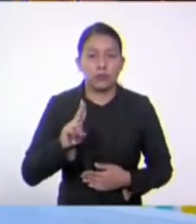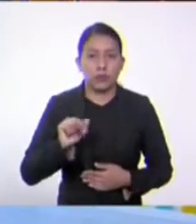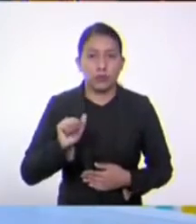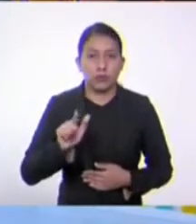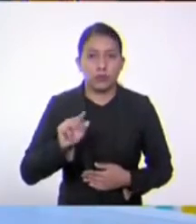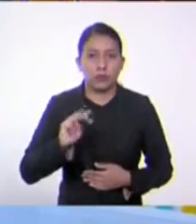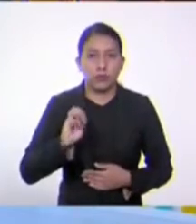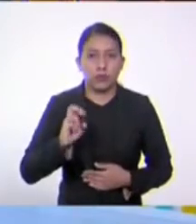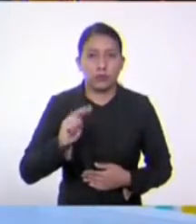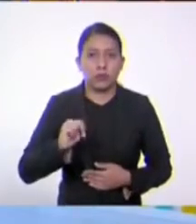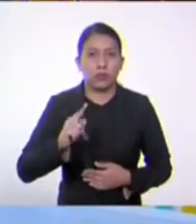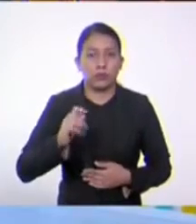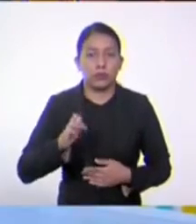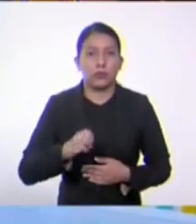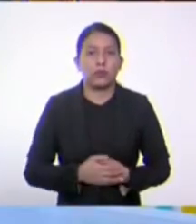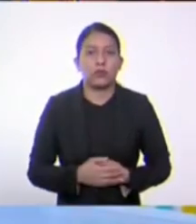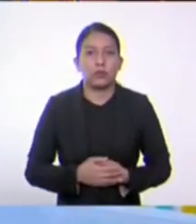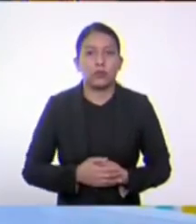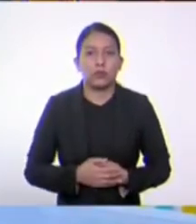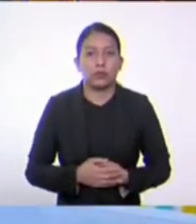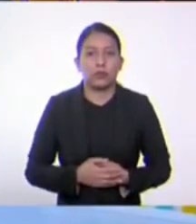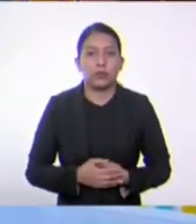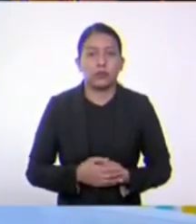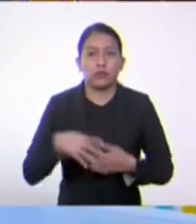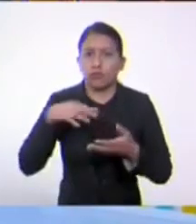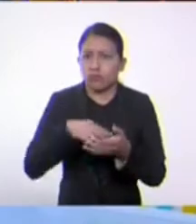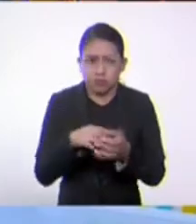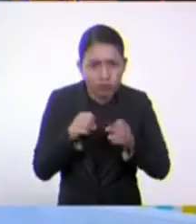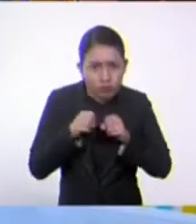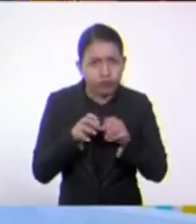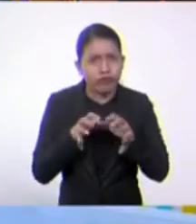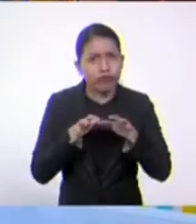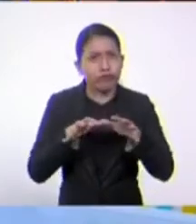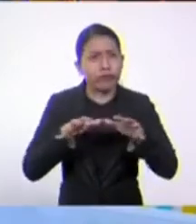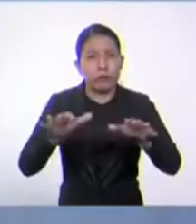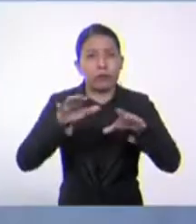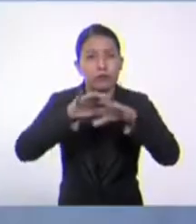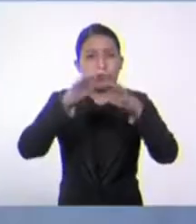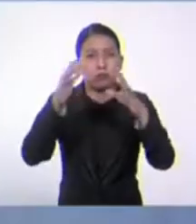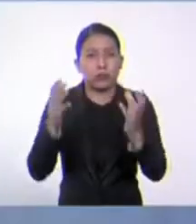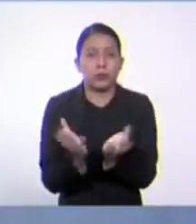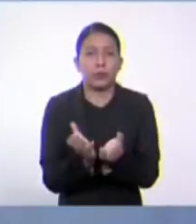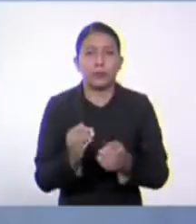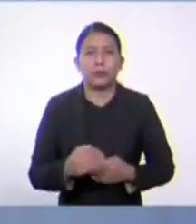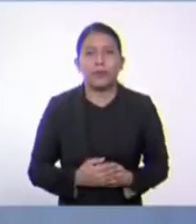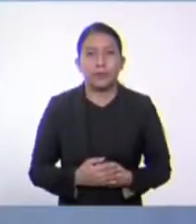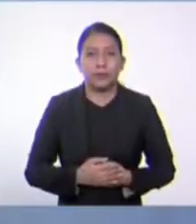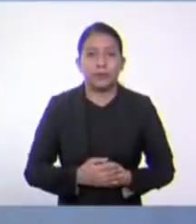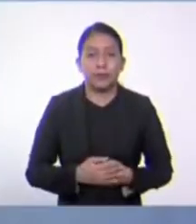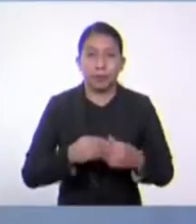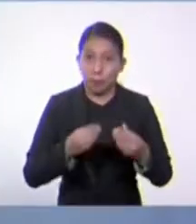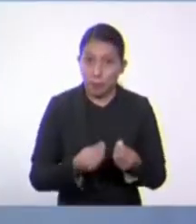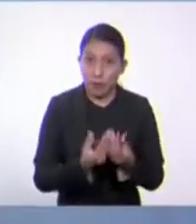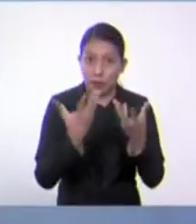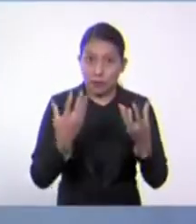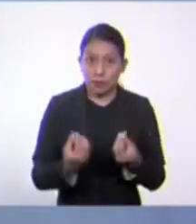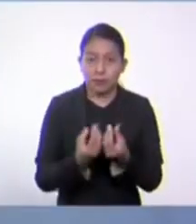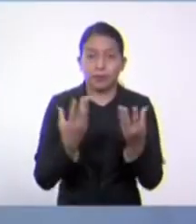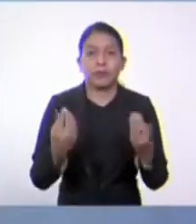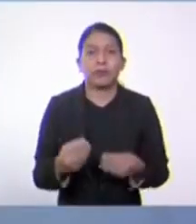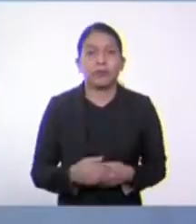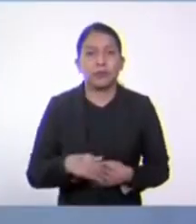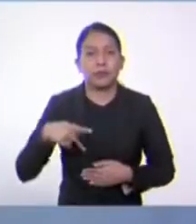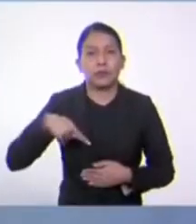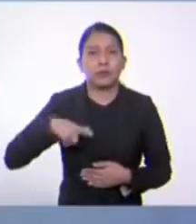de los gametos y pues poblan casi todas las partes de la tierra. En cuanto a las plantas, son organismos